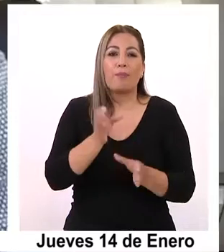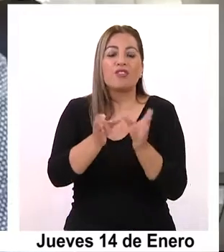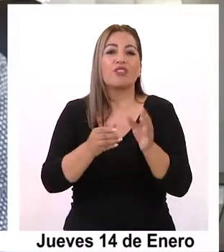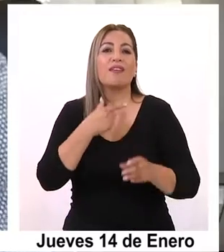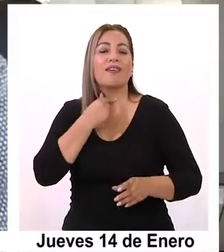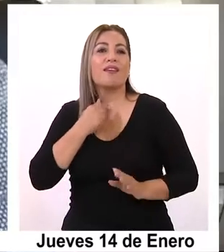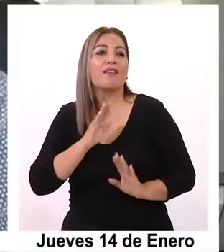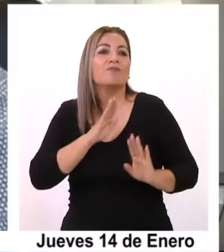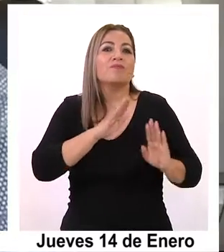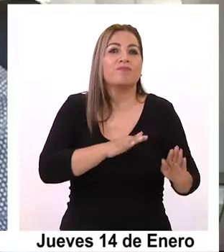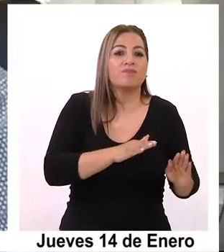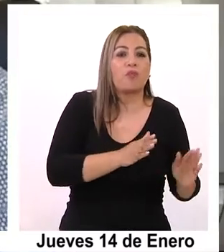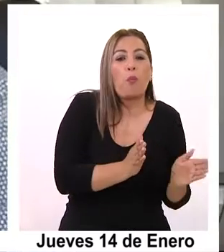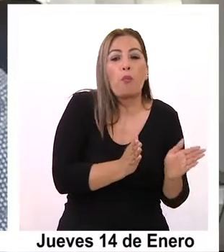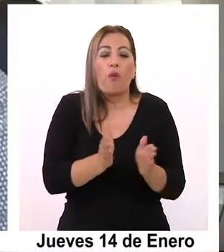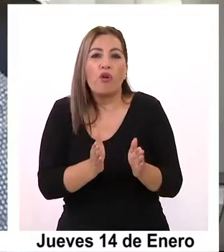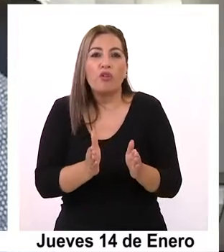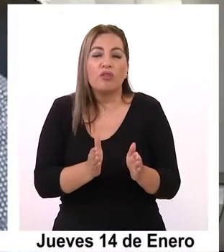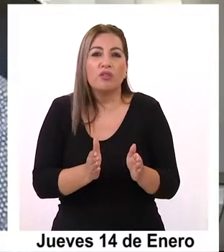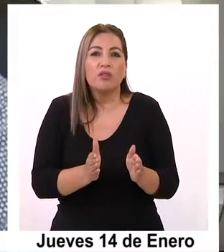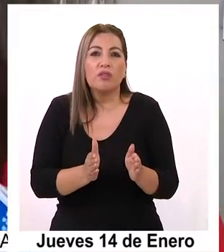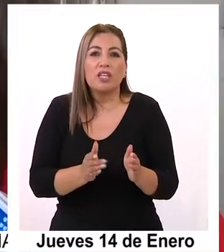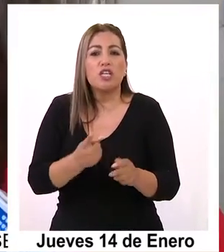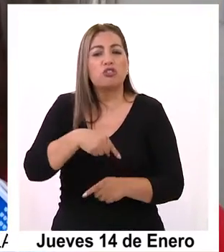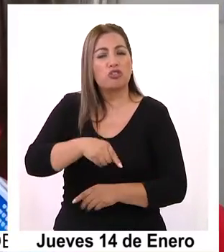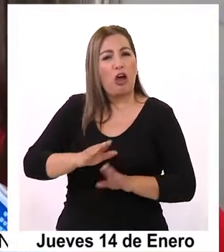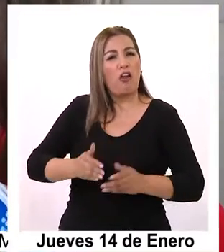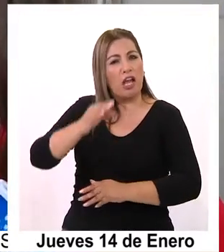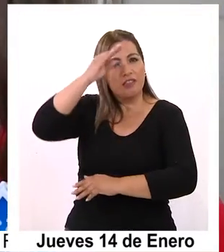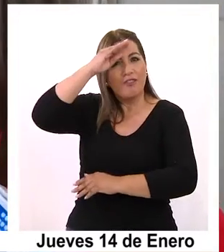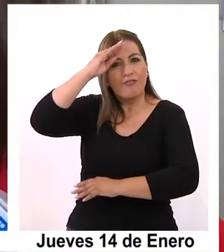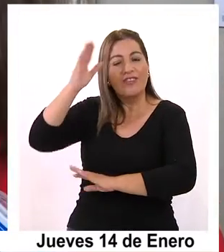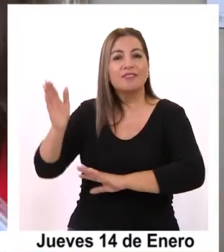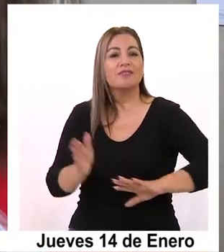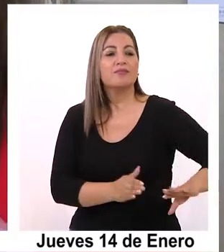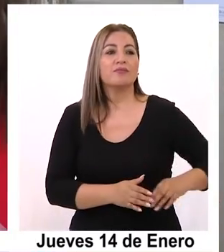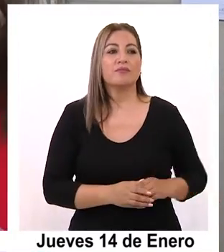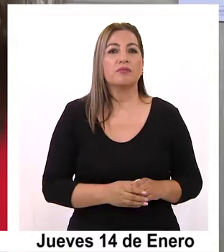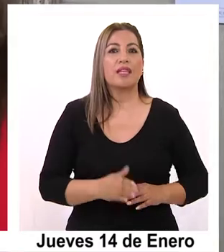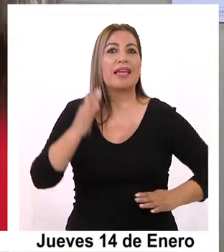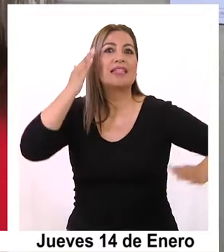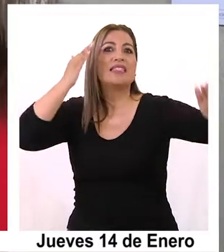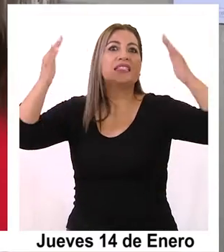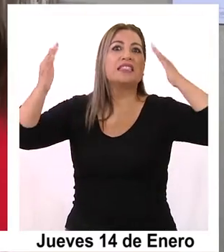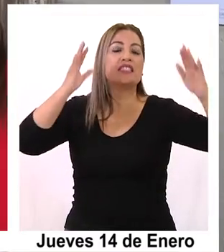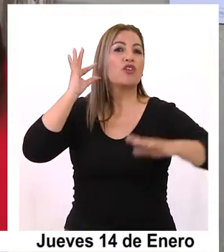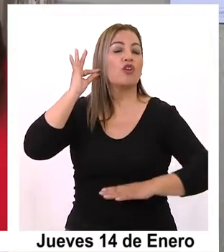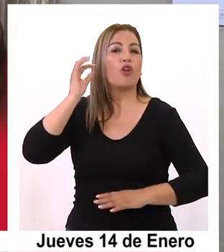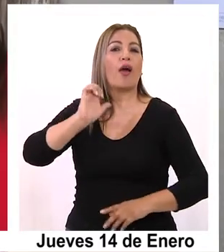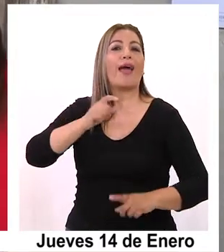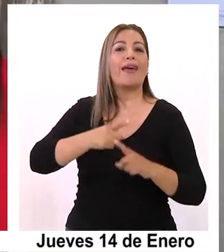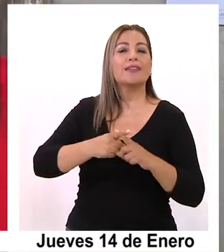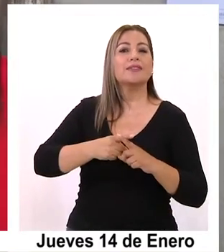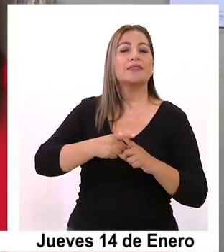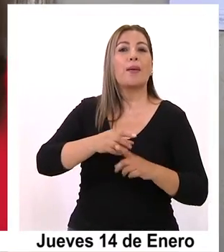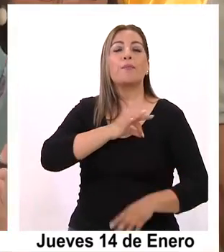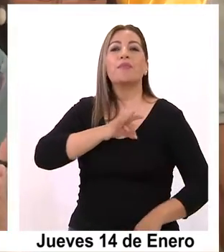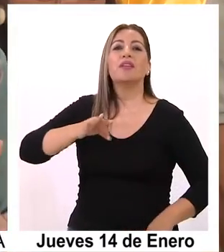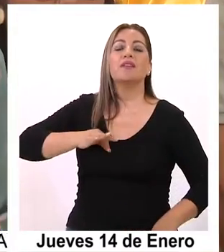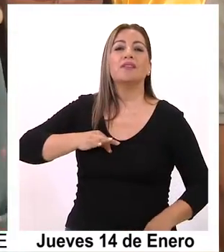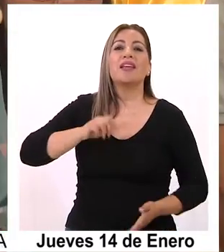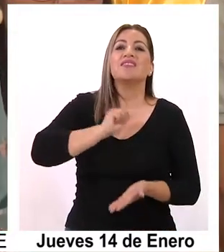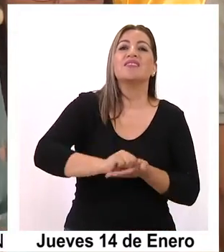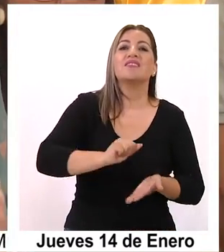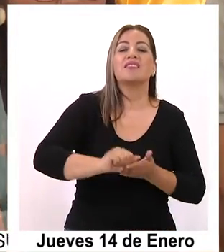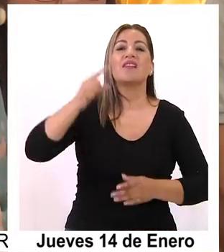centrada, más moderada y que da un poquito de confianza. La irrupción de la psicóloga y ex ministra secretaria general